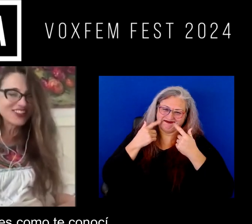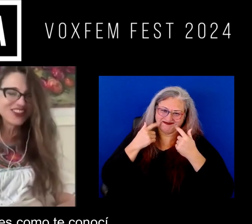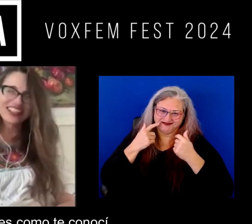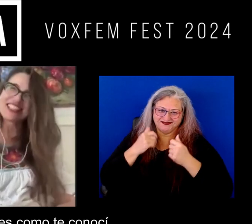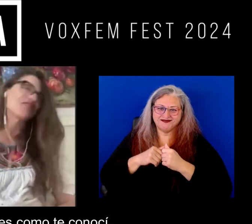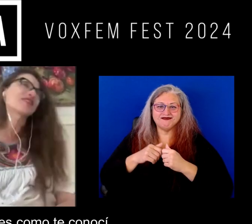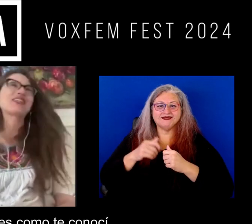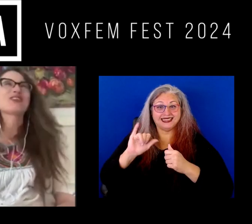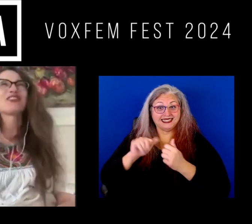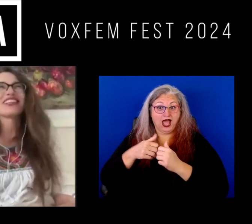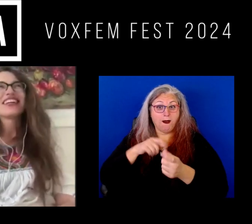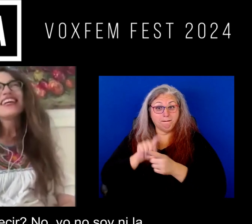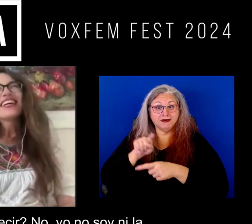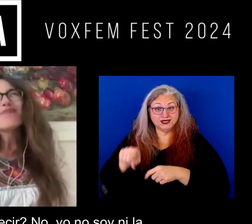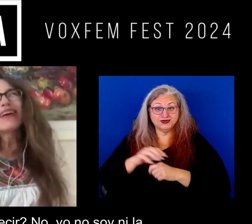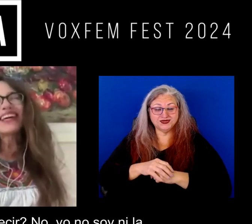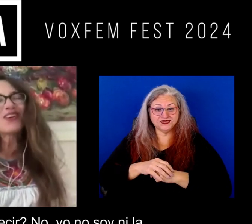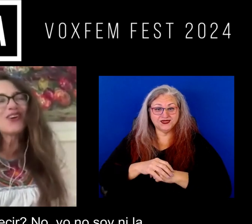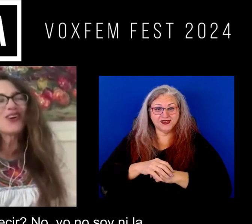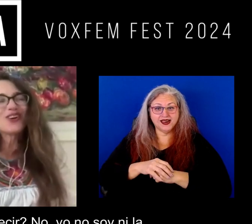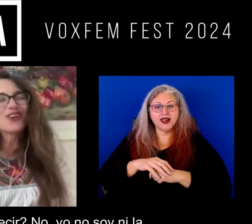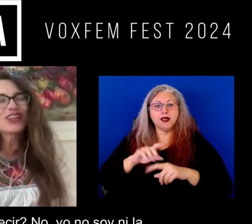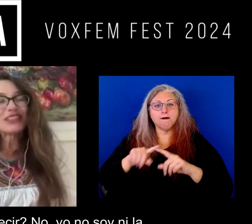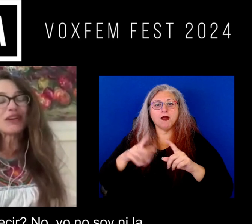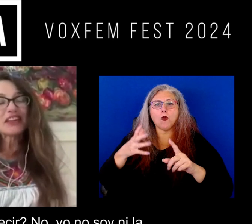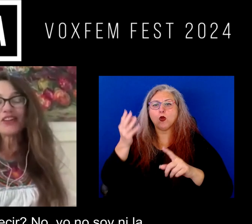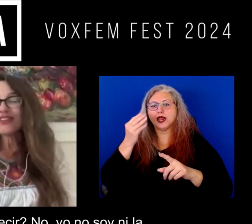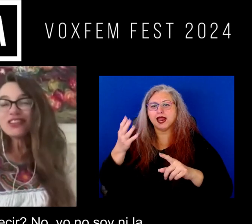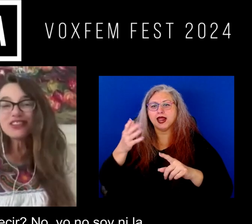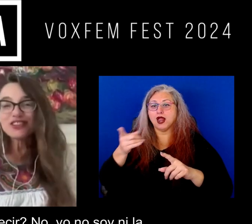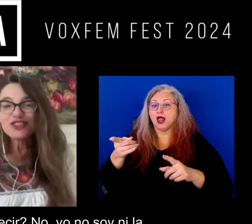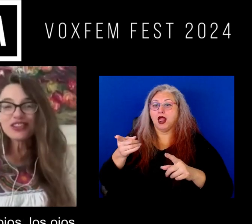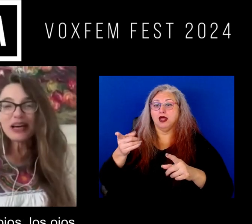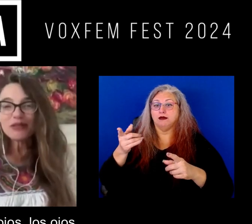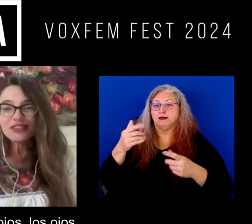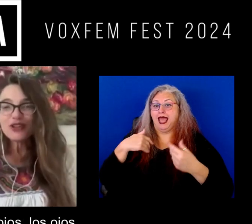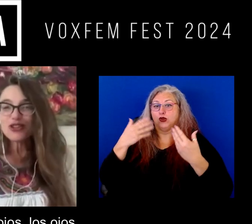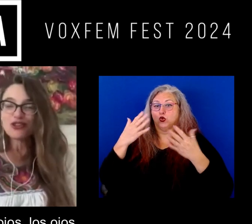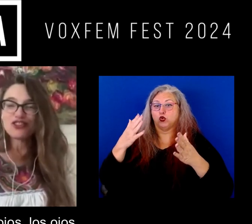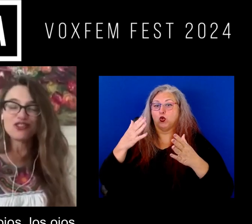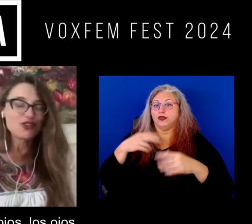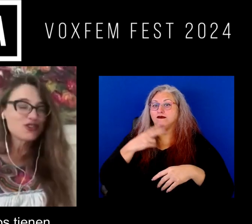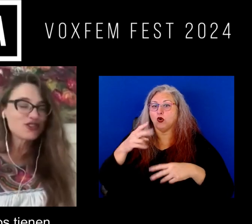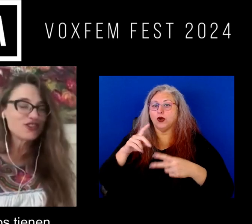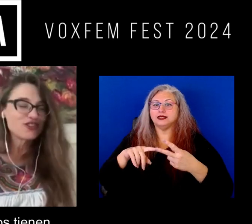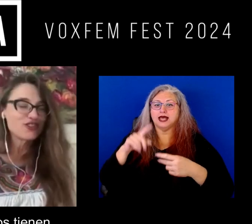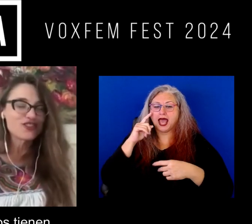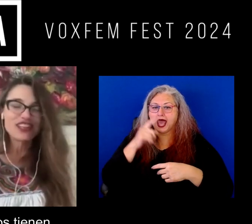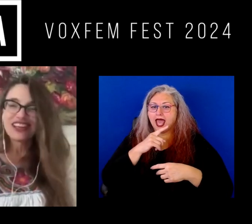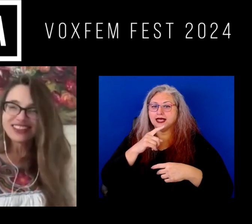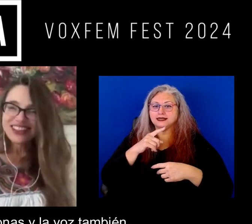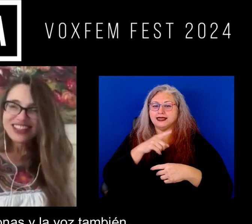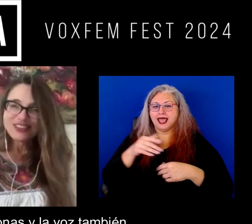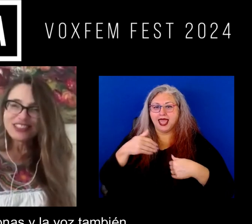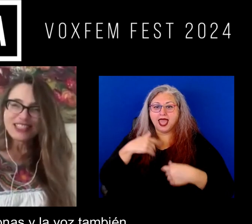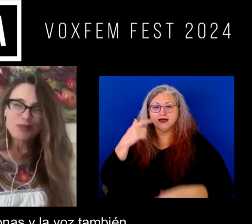pero que estés como te conocí pero ¿qué te iba a decir? No, yo no soy ni la voz ni los ojos los ojos los